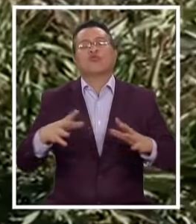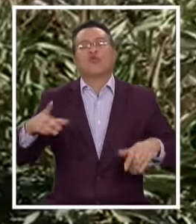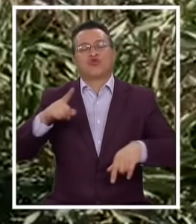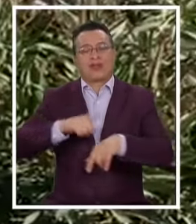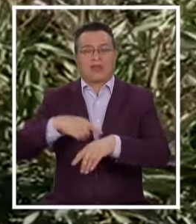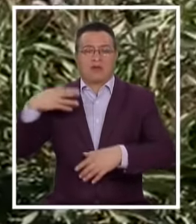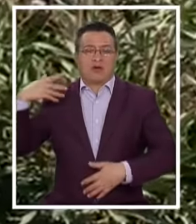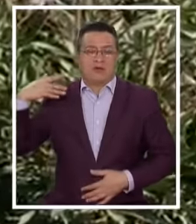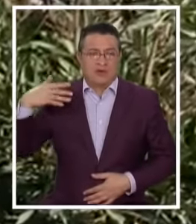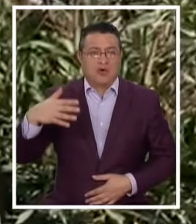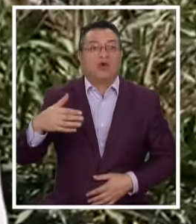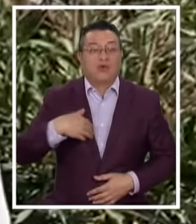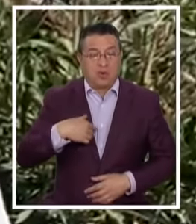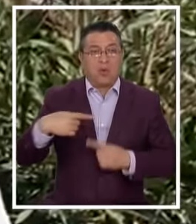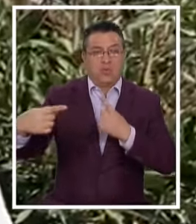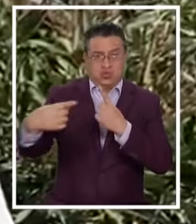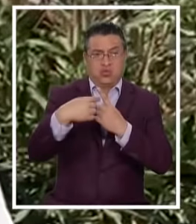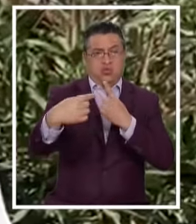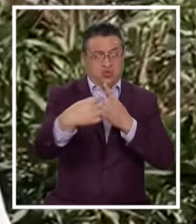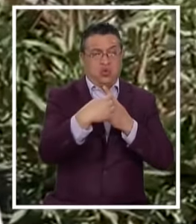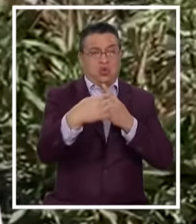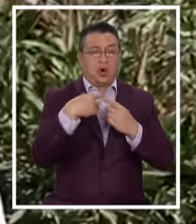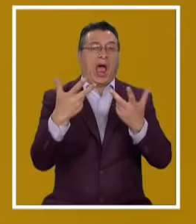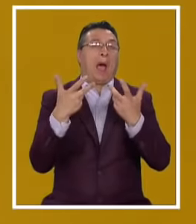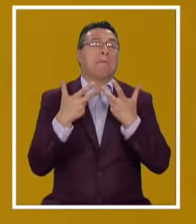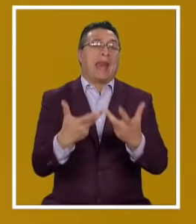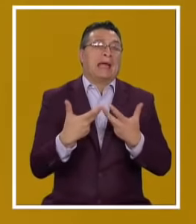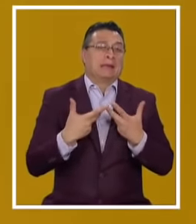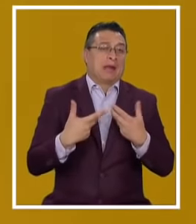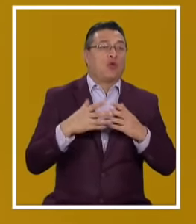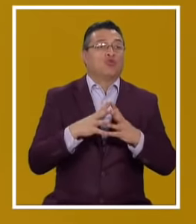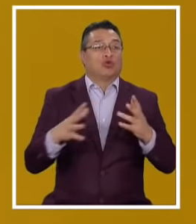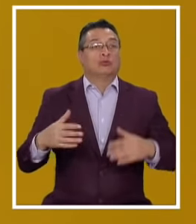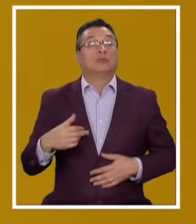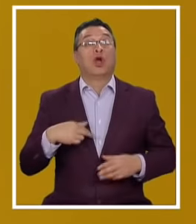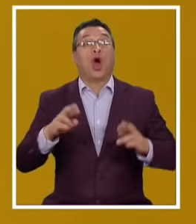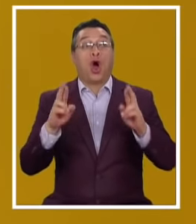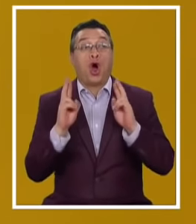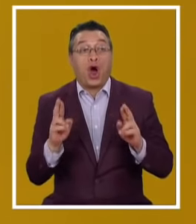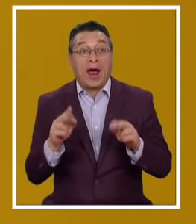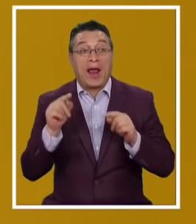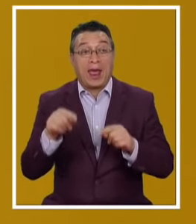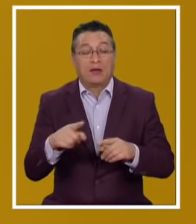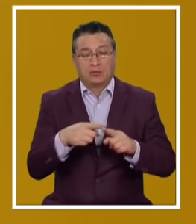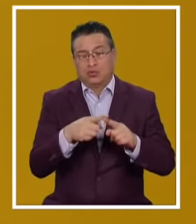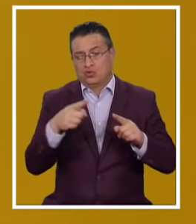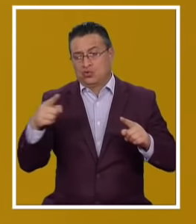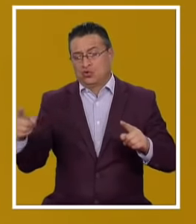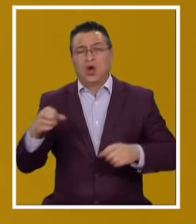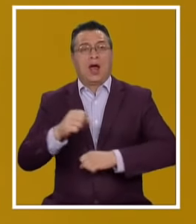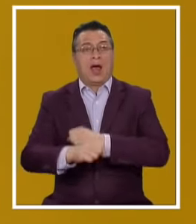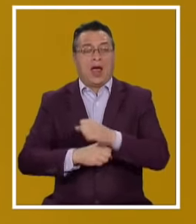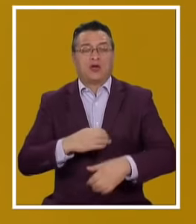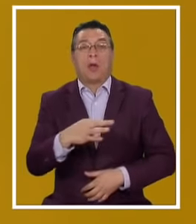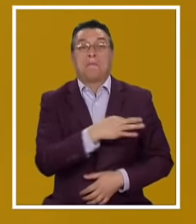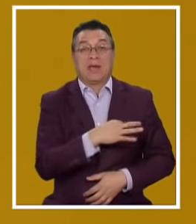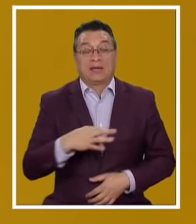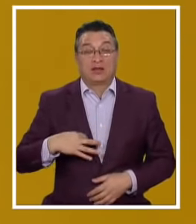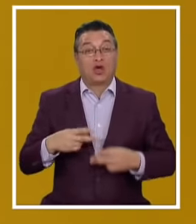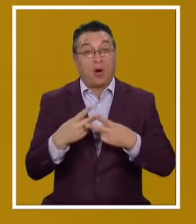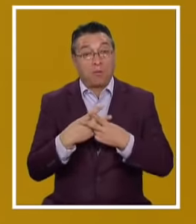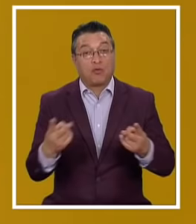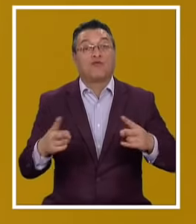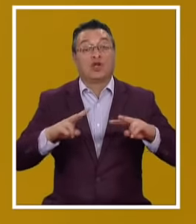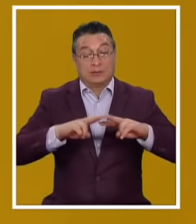tiempo Siendo perseguido Siendo además amenazado Espero sinceramente Que durante estos largos años En que el Ministerio Público